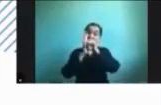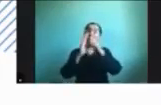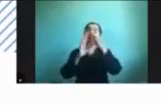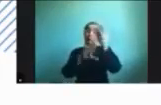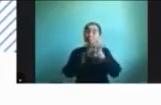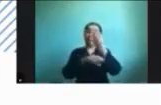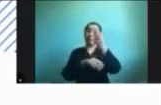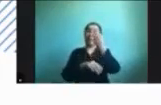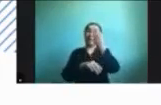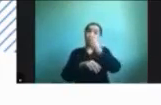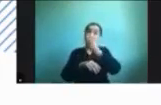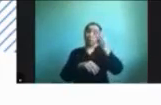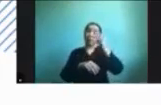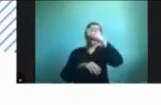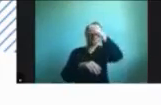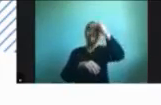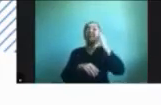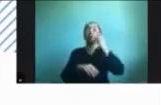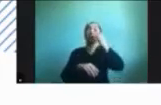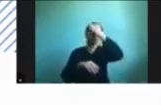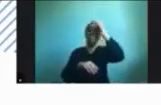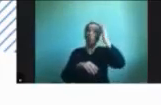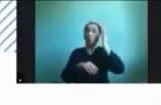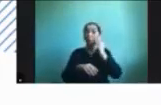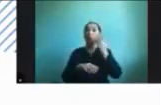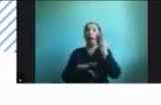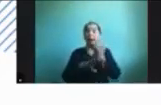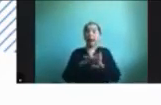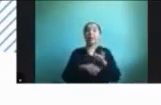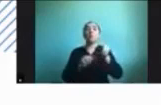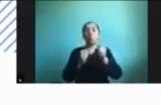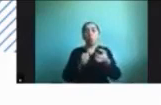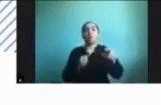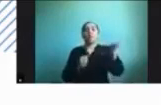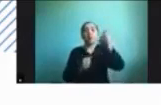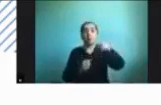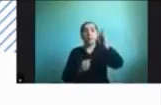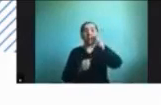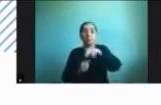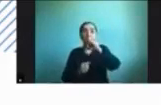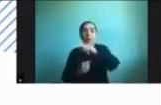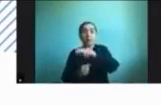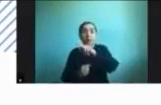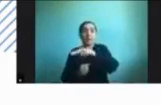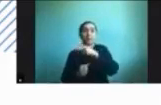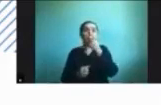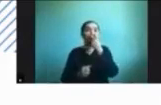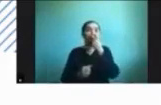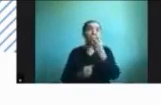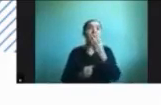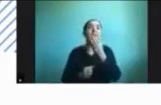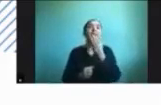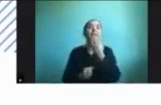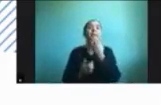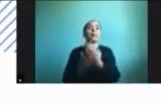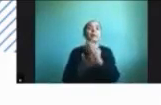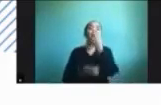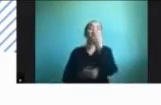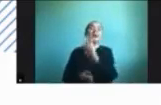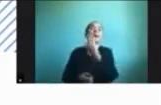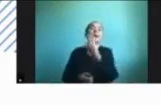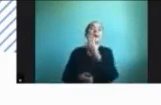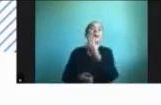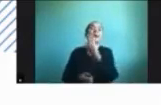Facebook así que ahí también pueden volver a revisar cada uno de estos y también en la página web está un poco también más